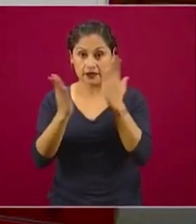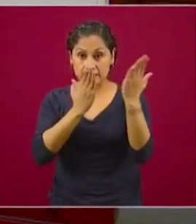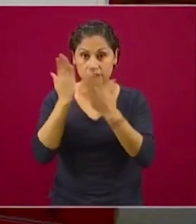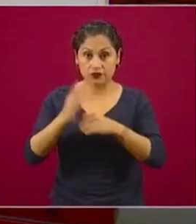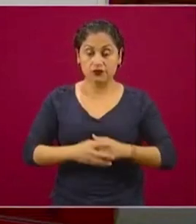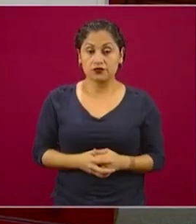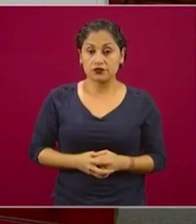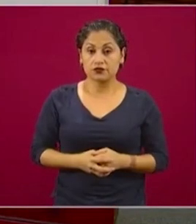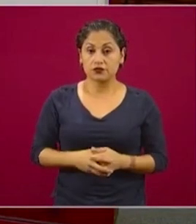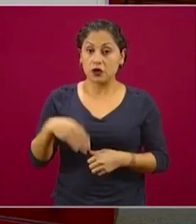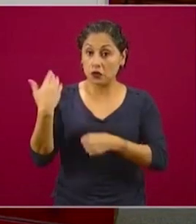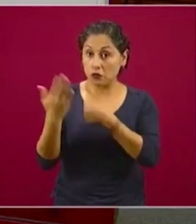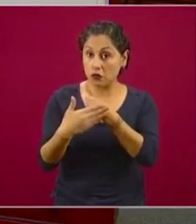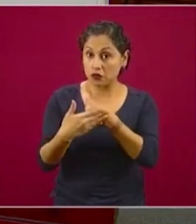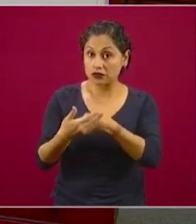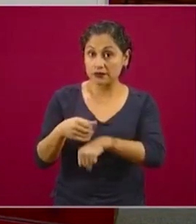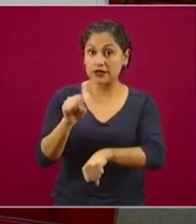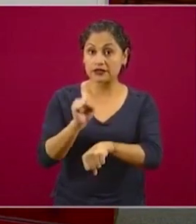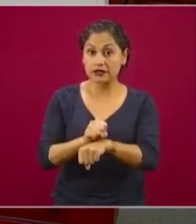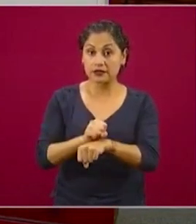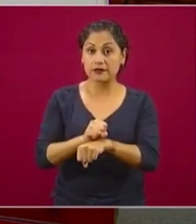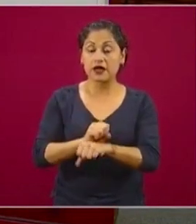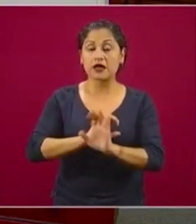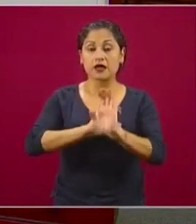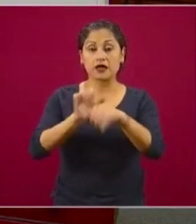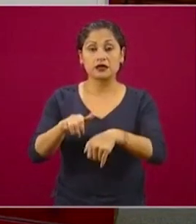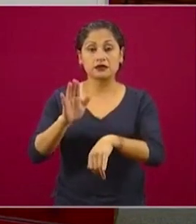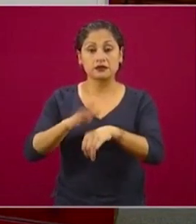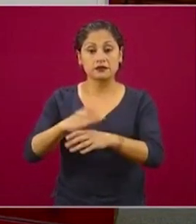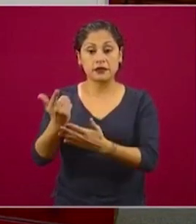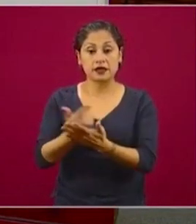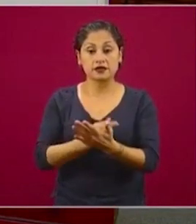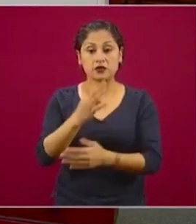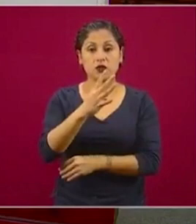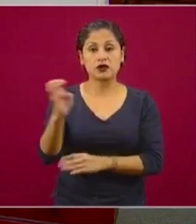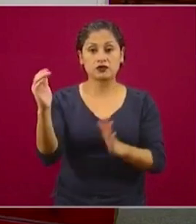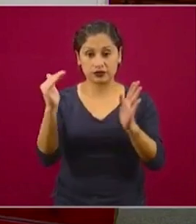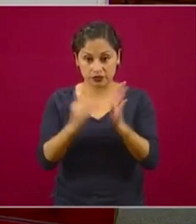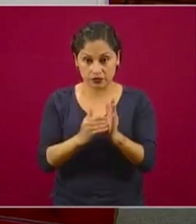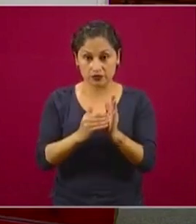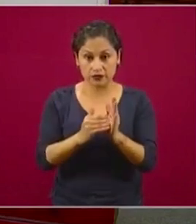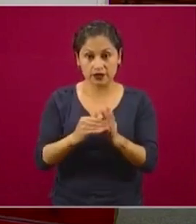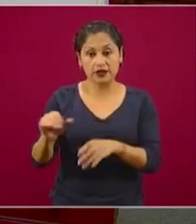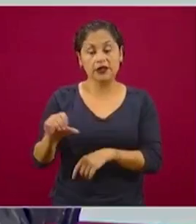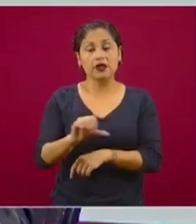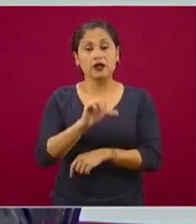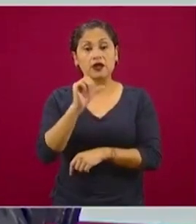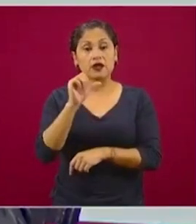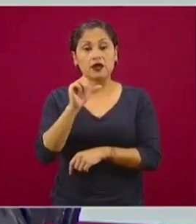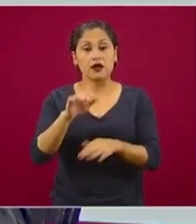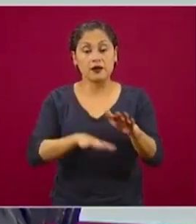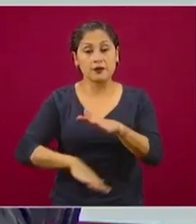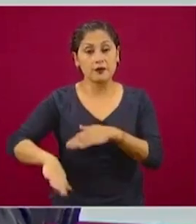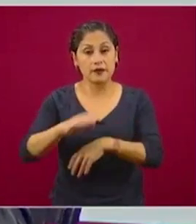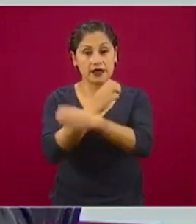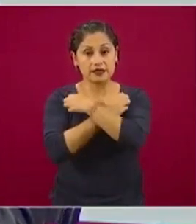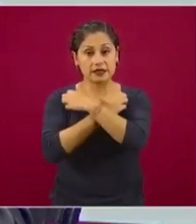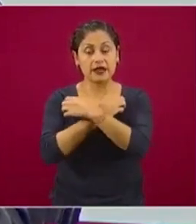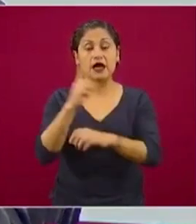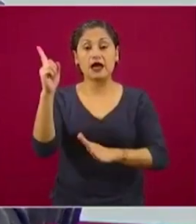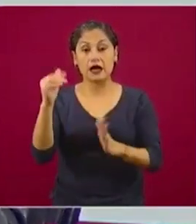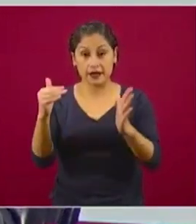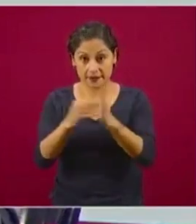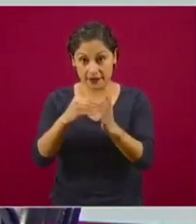próximas semanas incorporaremos 400 mil becarios más de educación básica y mil pertenecientes a la Escuela de Salud